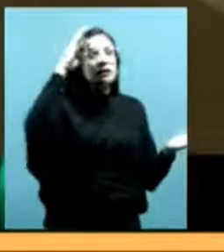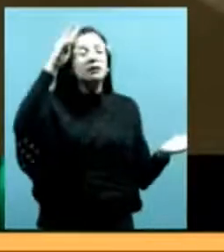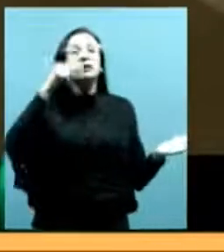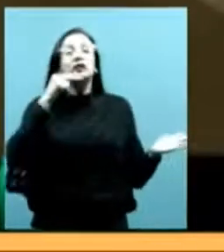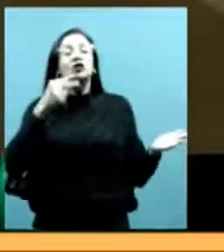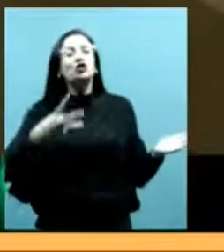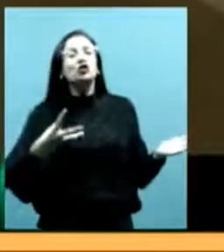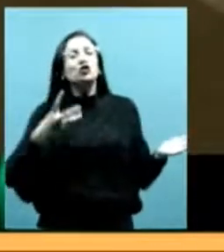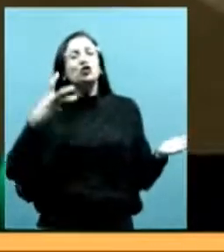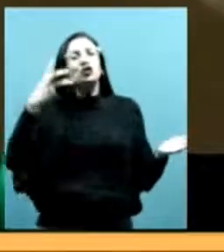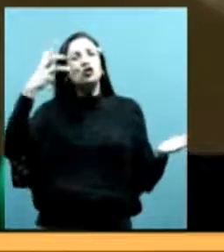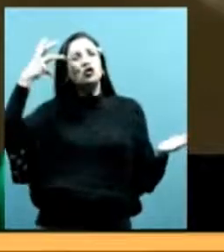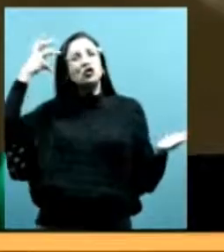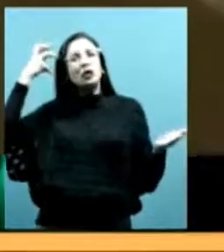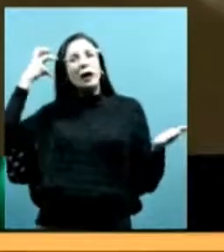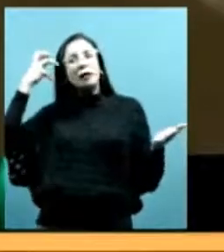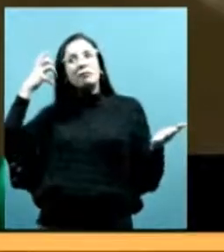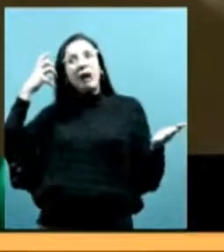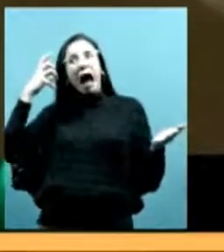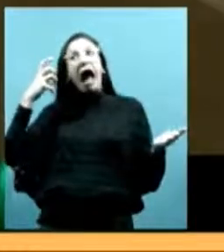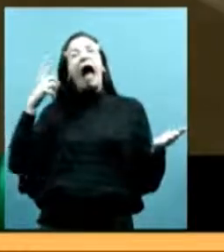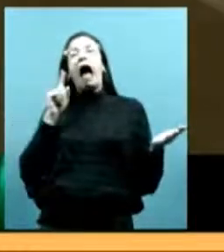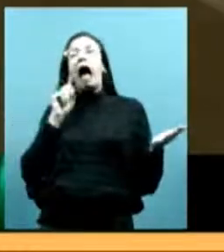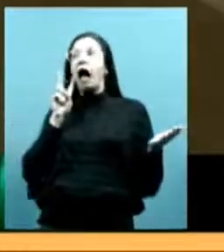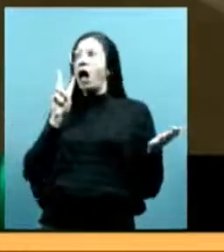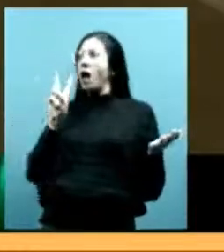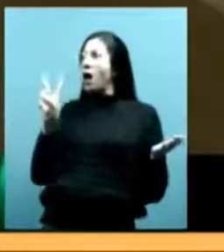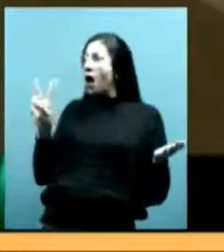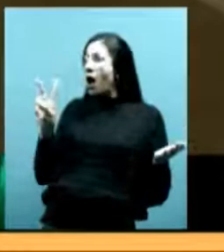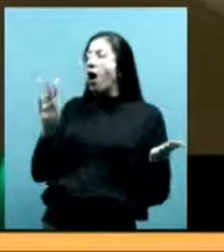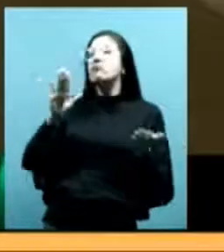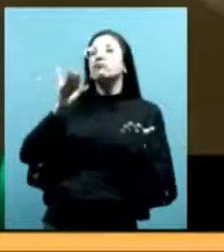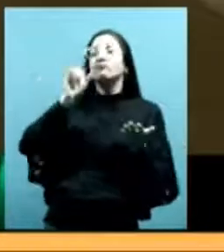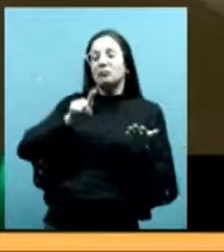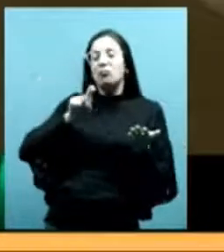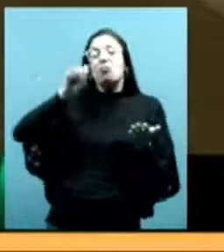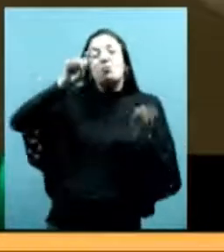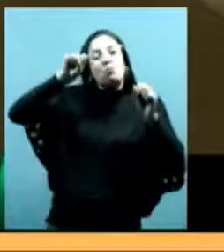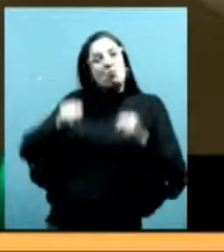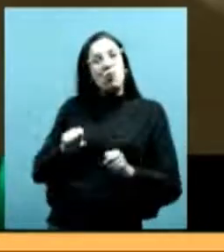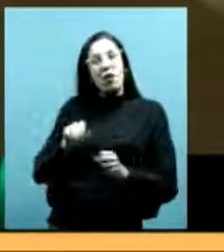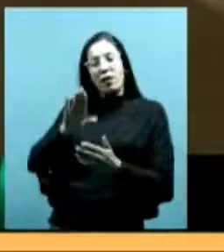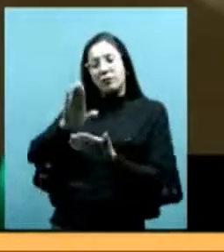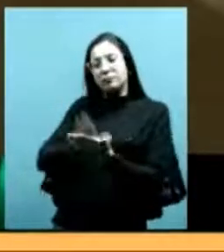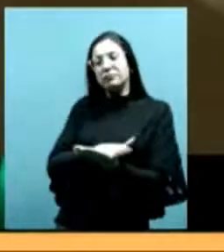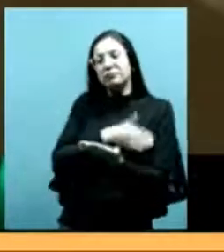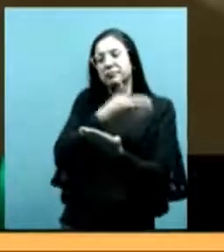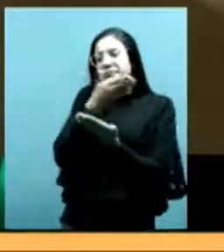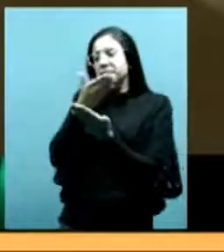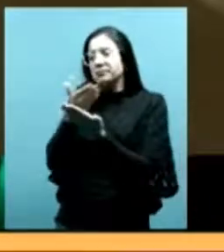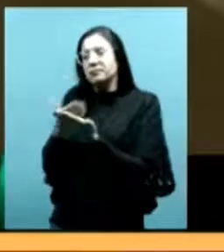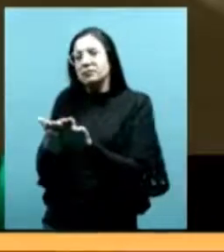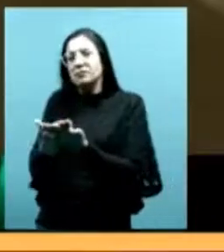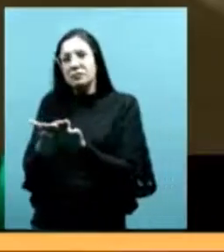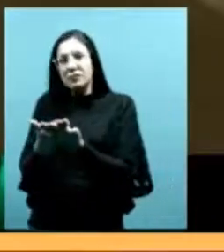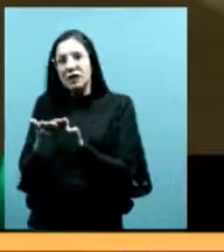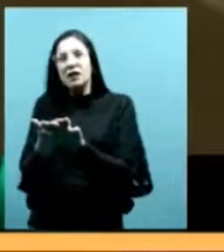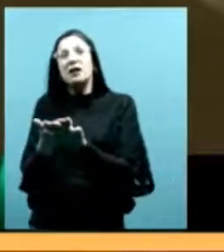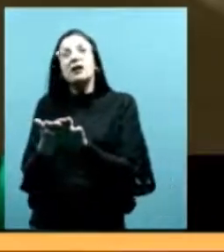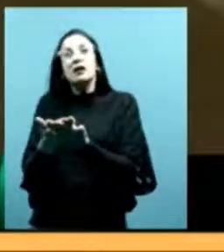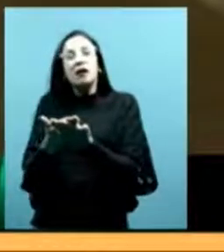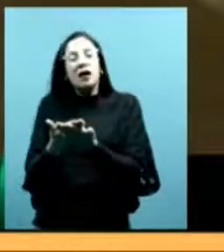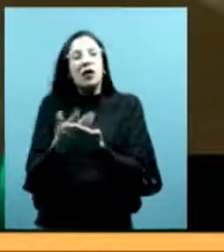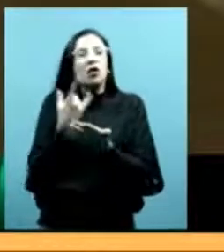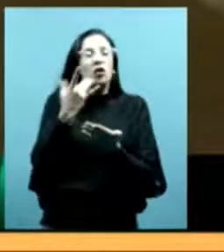interpretación obviamente contrarrestar la narrativa oficial y usar esa dialéctica de los index en sentido afectivo